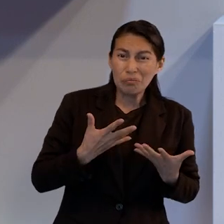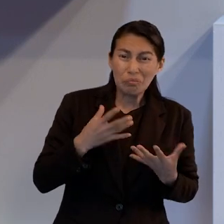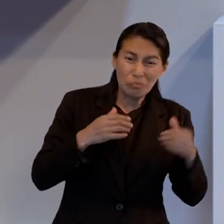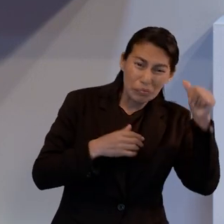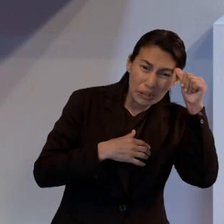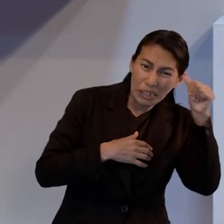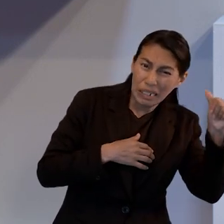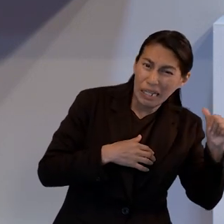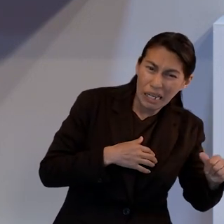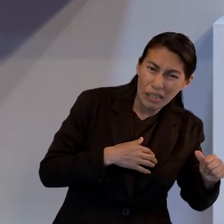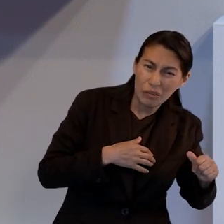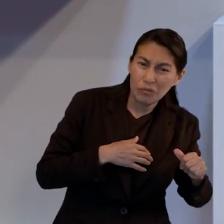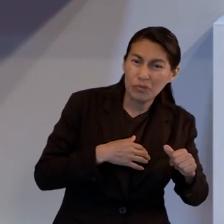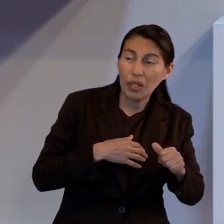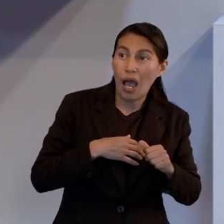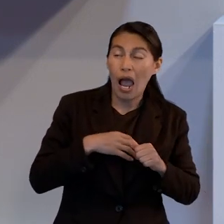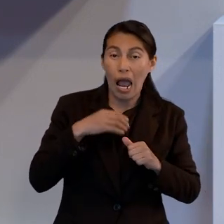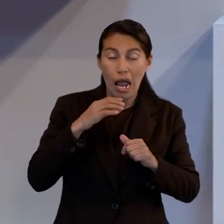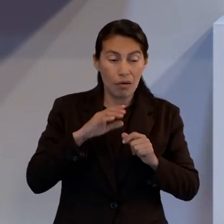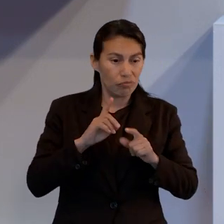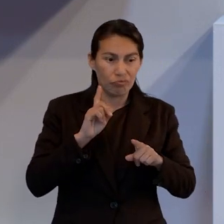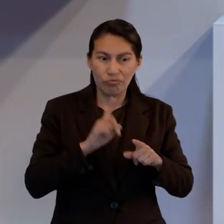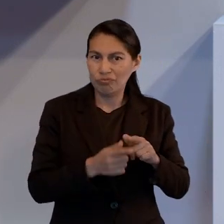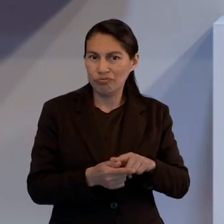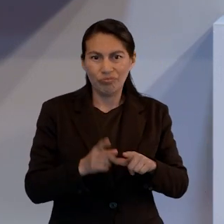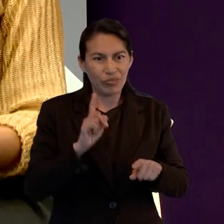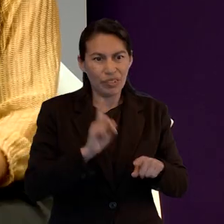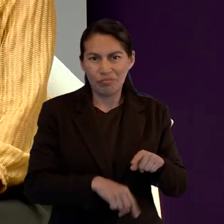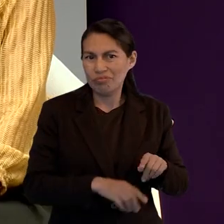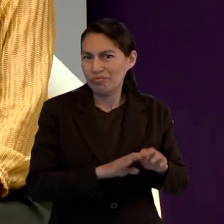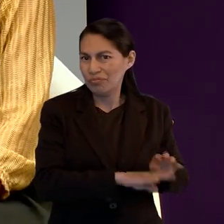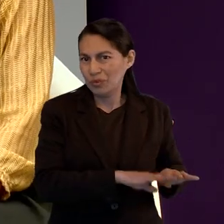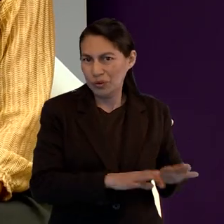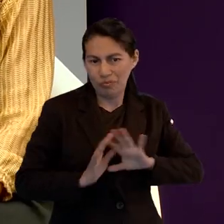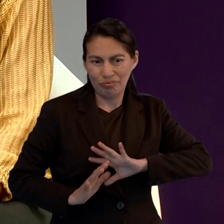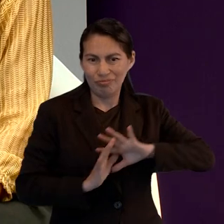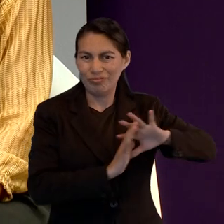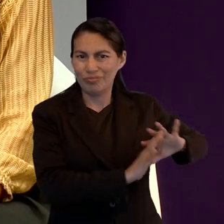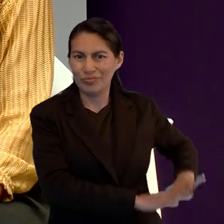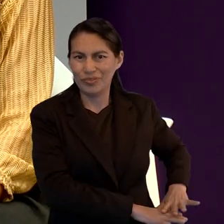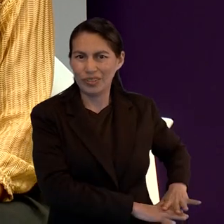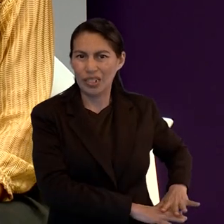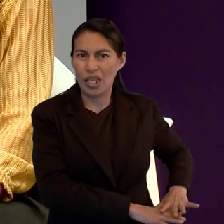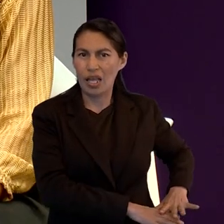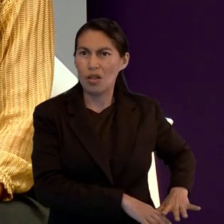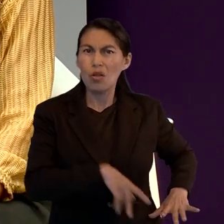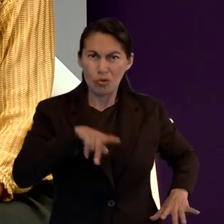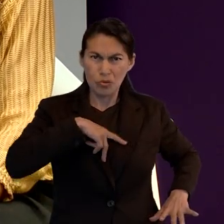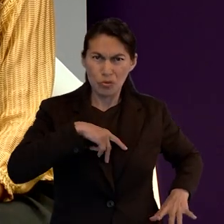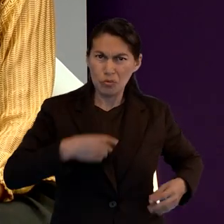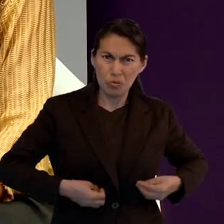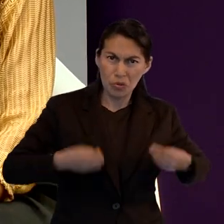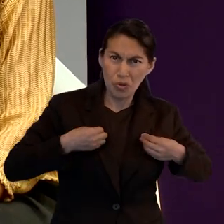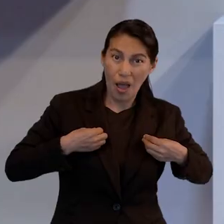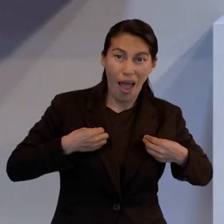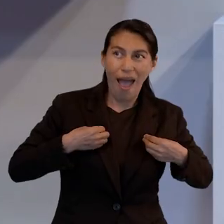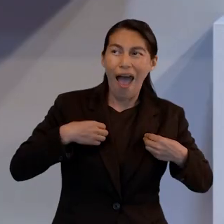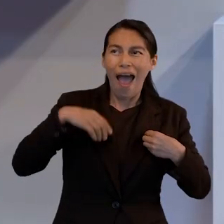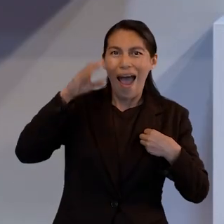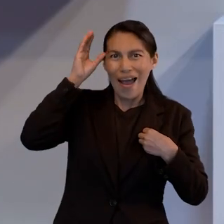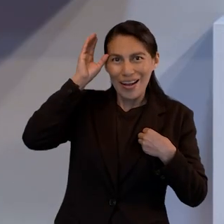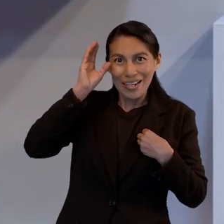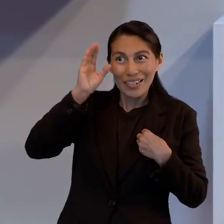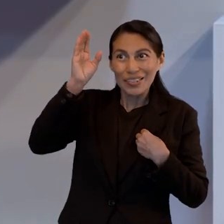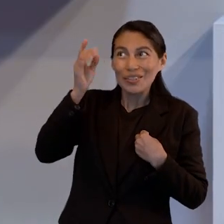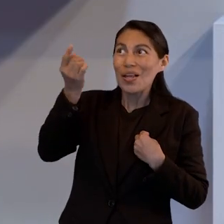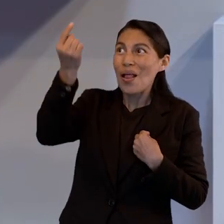sino Cristo vive en mí. ¿Qué significa estos tres conceptos